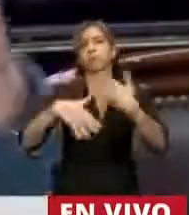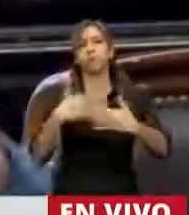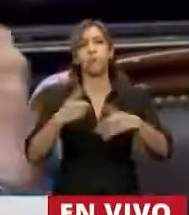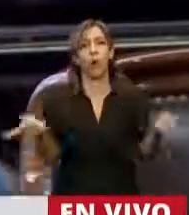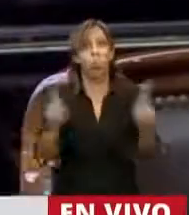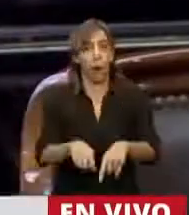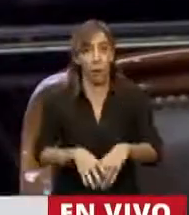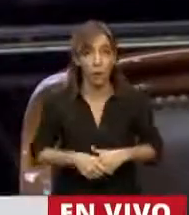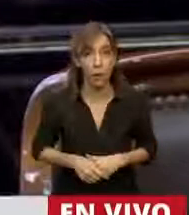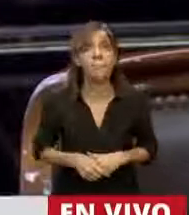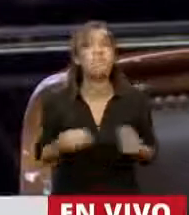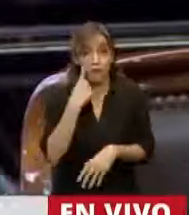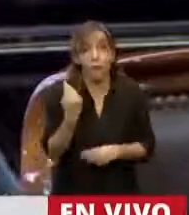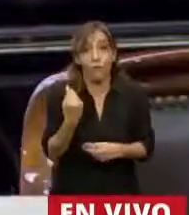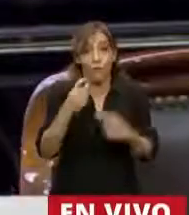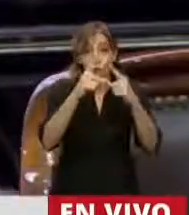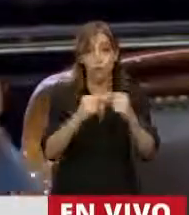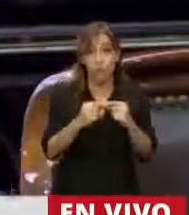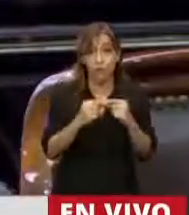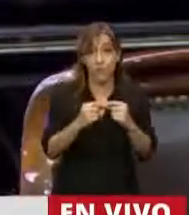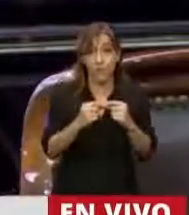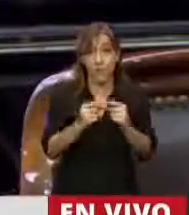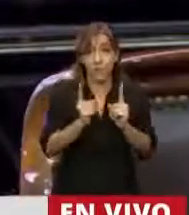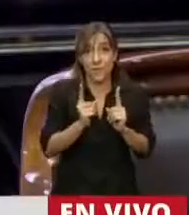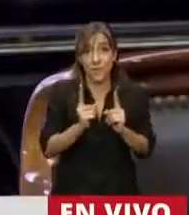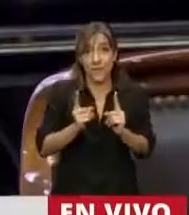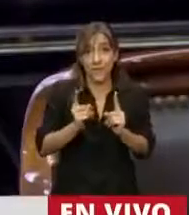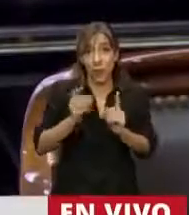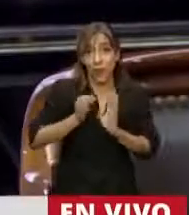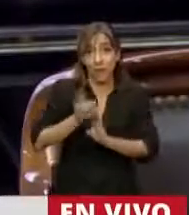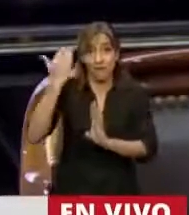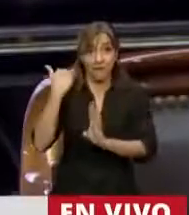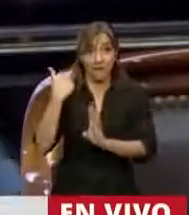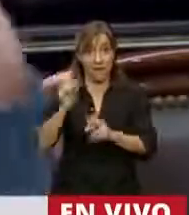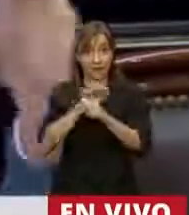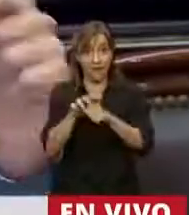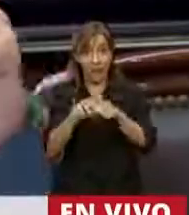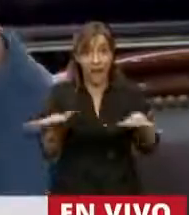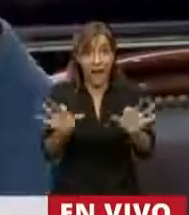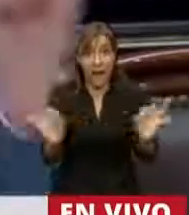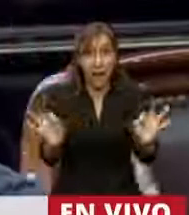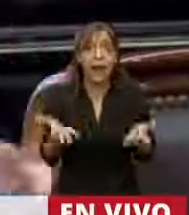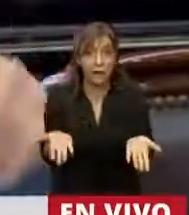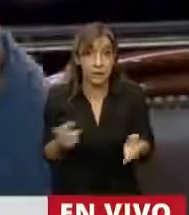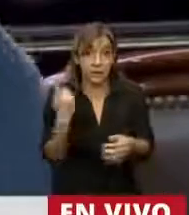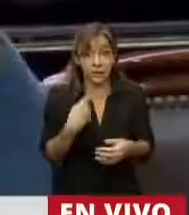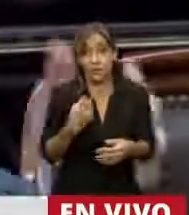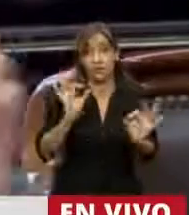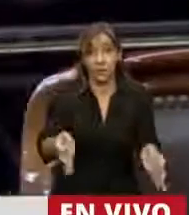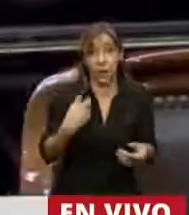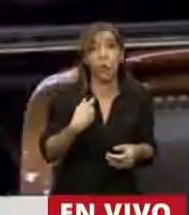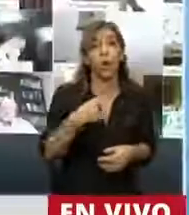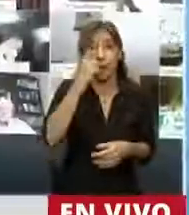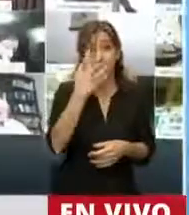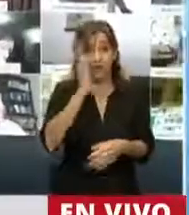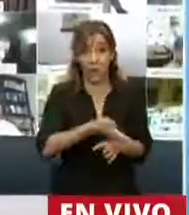previos. Pero los niveles previos a la pandemia, la Argentina de estas cifras que acabo de señalar, de 35% de pobreza, 25.000 pymes